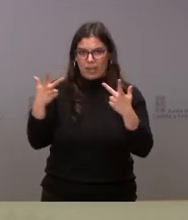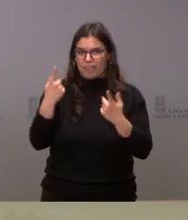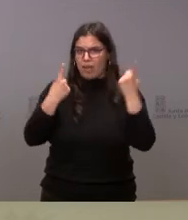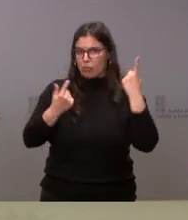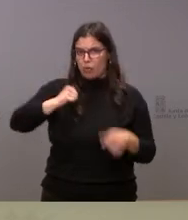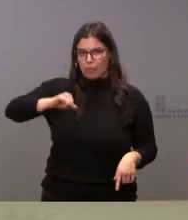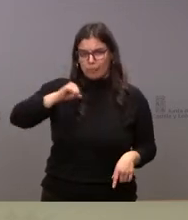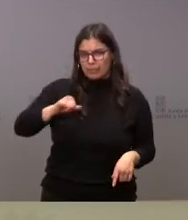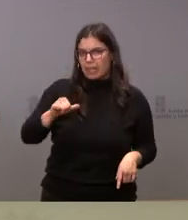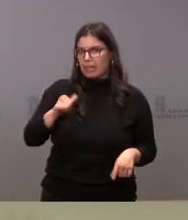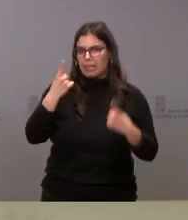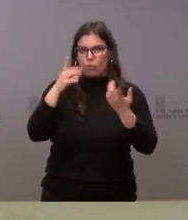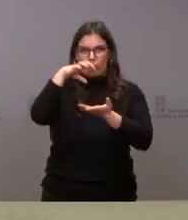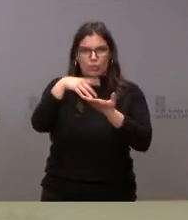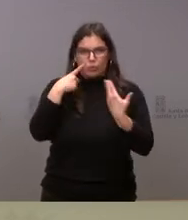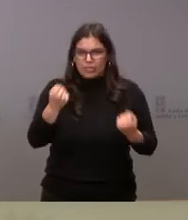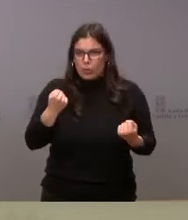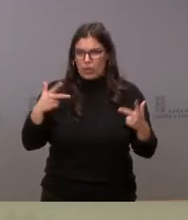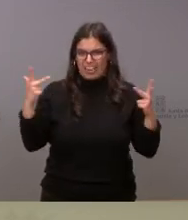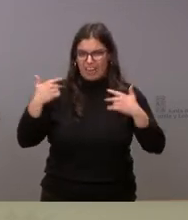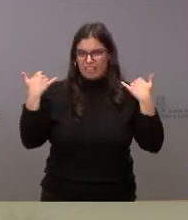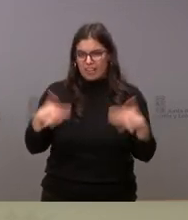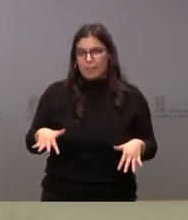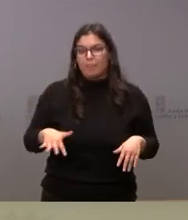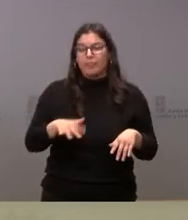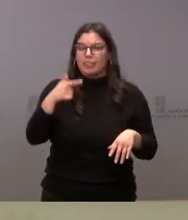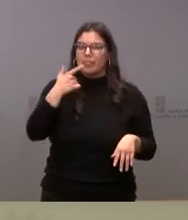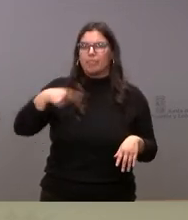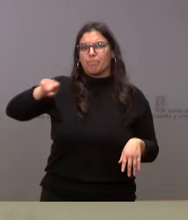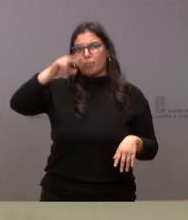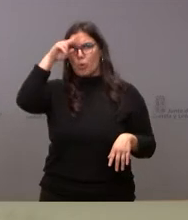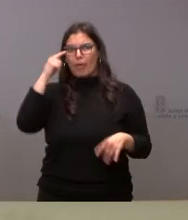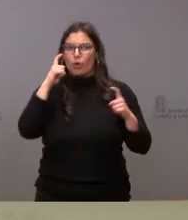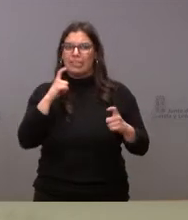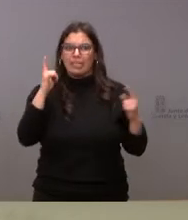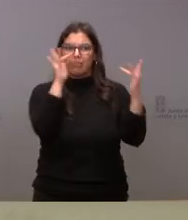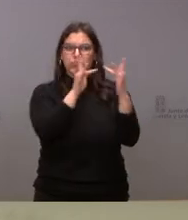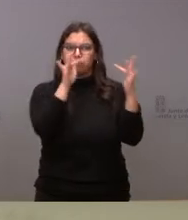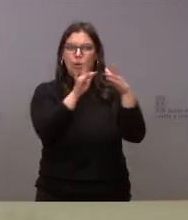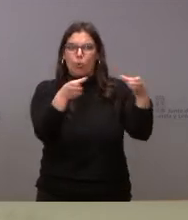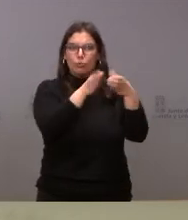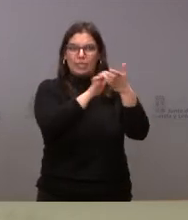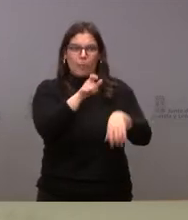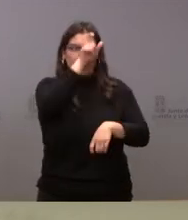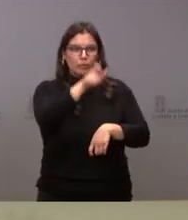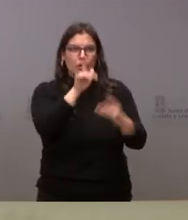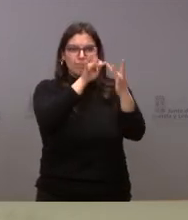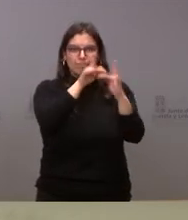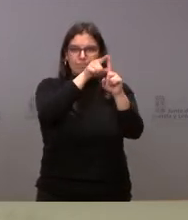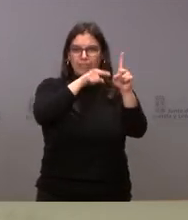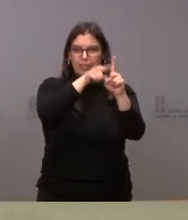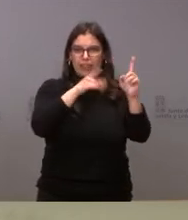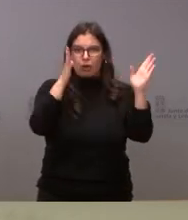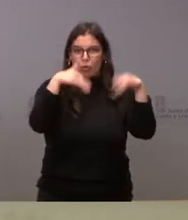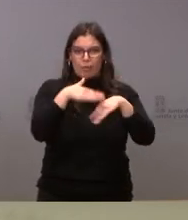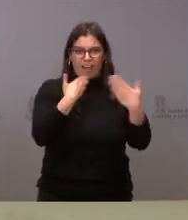hospitales, en algunos centros de salud, y están muy preocupados y no consiguen tener una interlocución para arreglar los problemas que